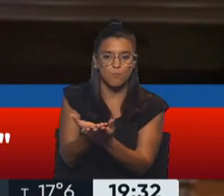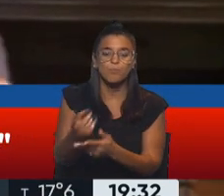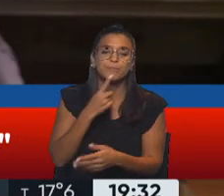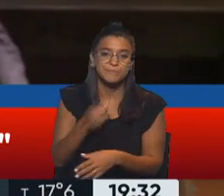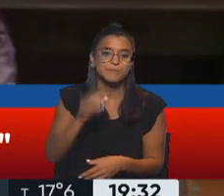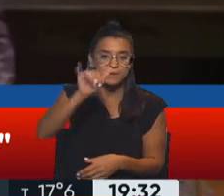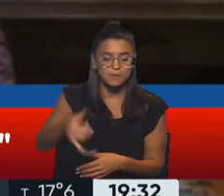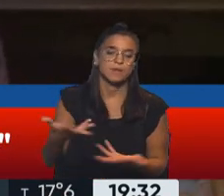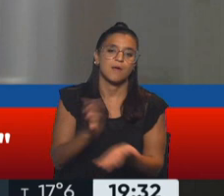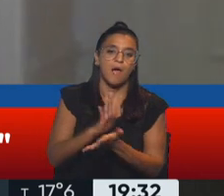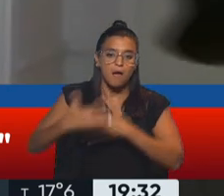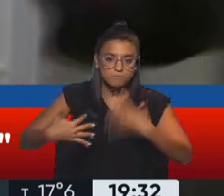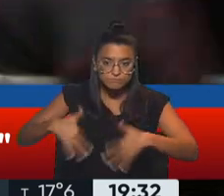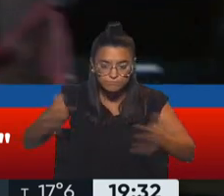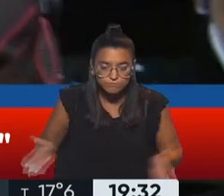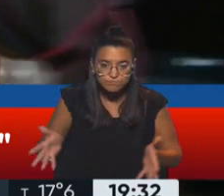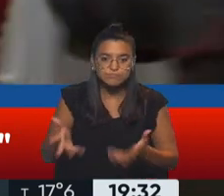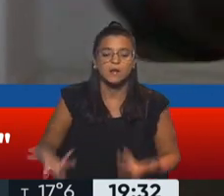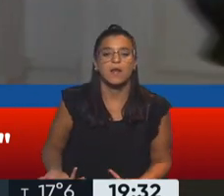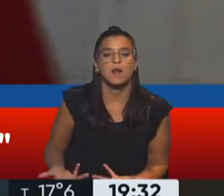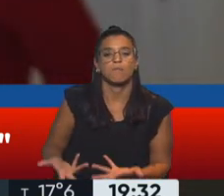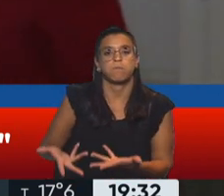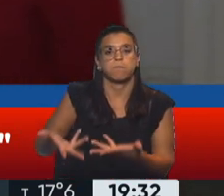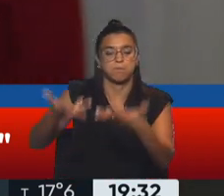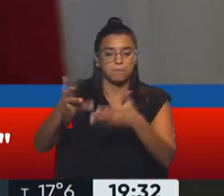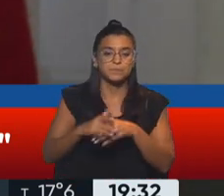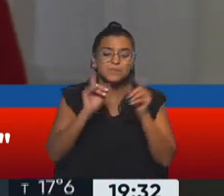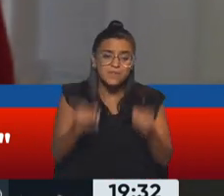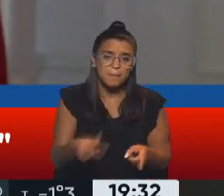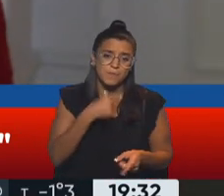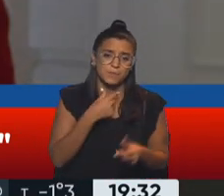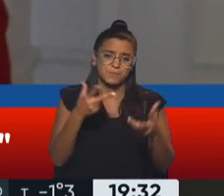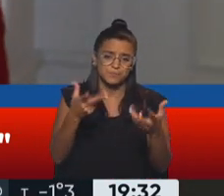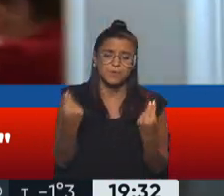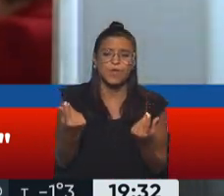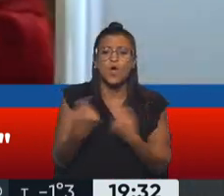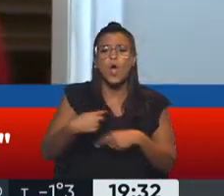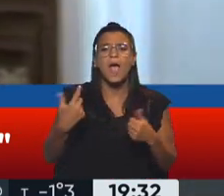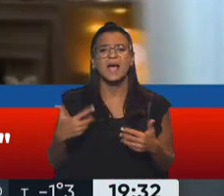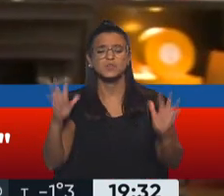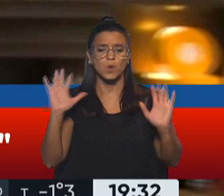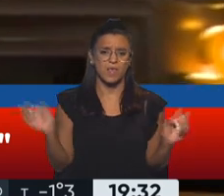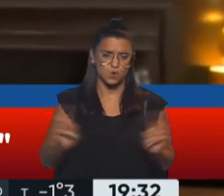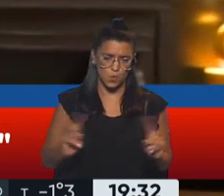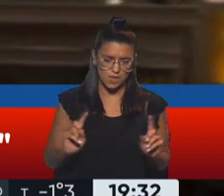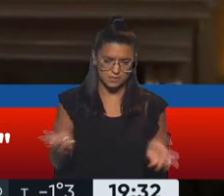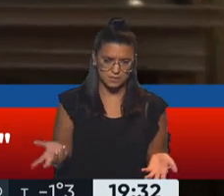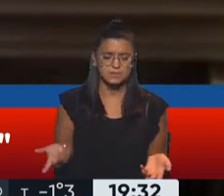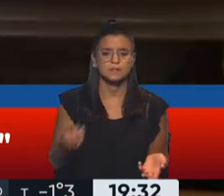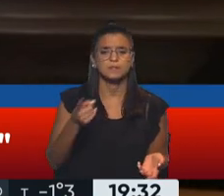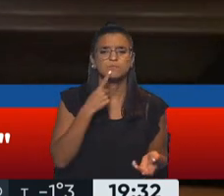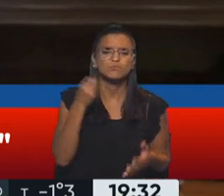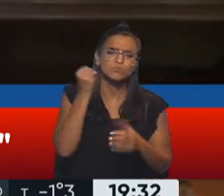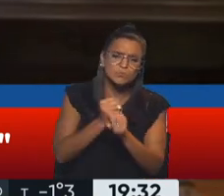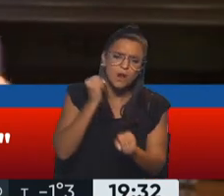ir acelerando la recuperación. Y también quiero destacar, las cosas no pasan de suerte, el titánico